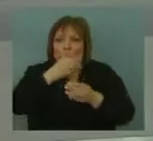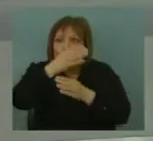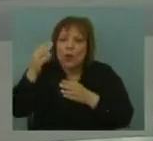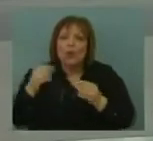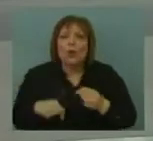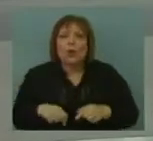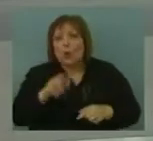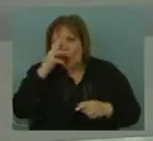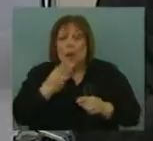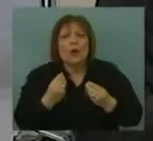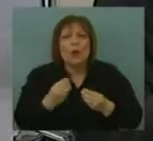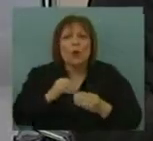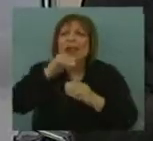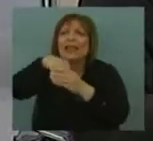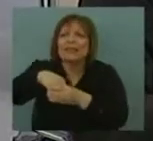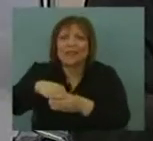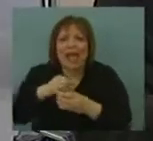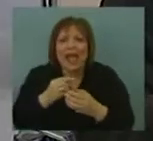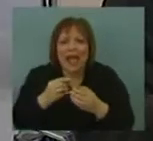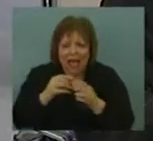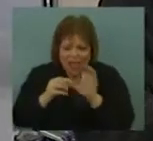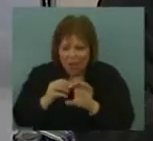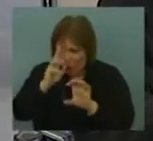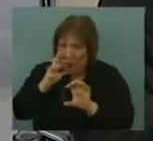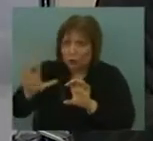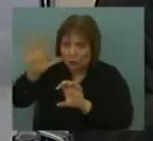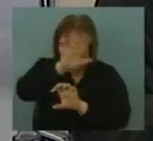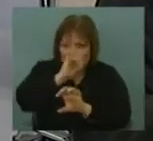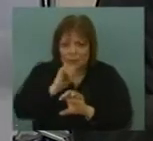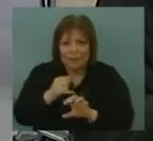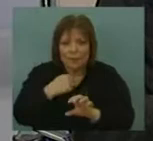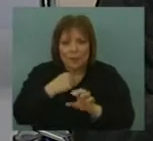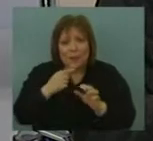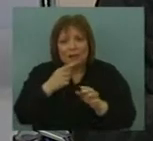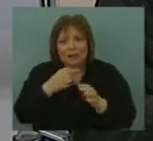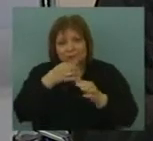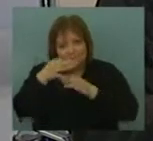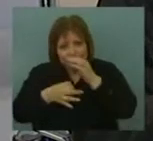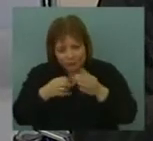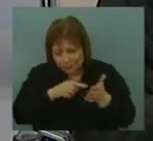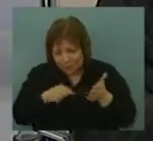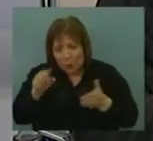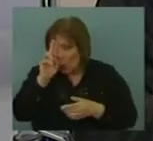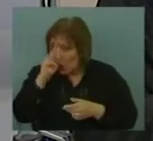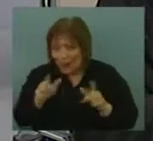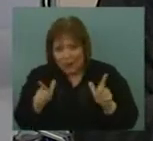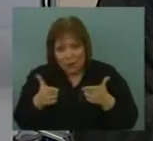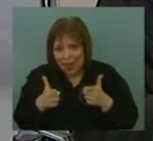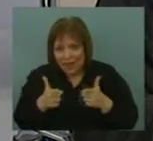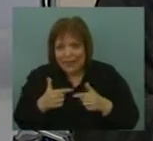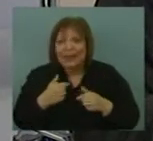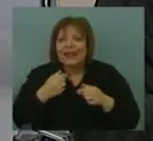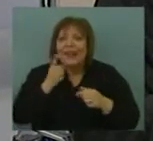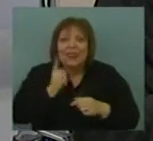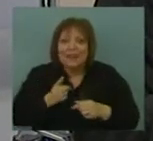Uruguay a todo esto? Bueno, a partir de una afirmación que hacemos en el libro, que es que Uruguay no existe sin política exterior,